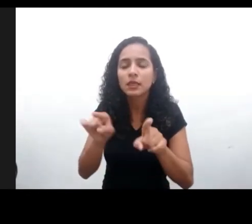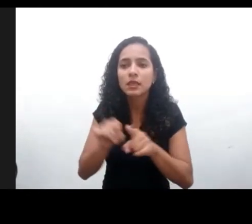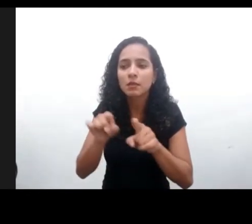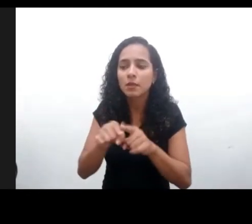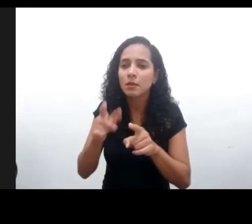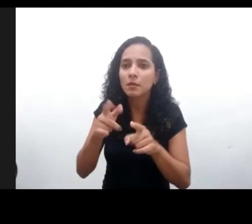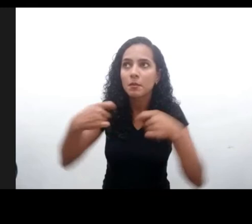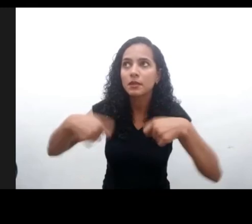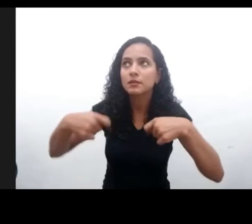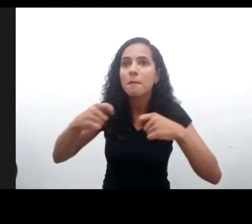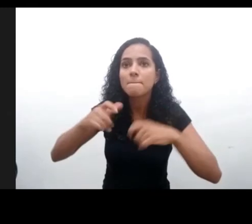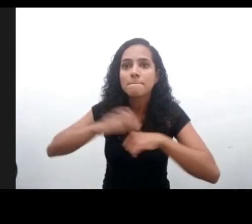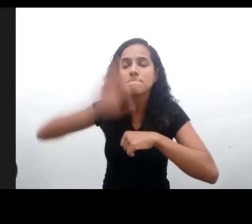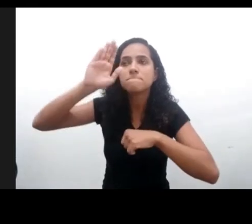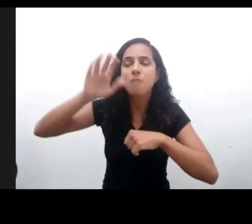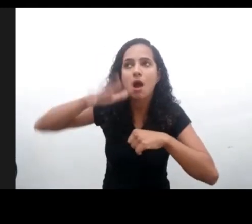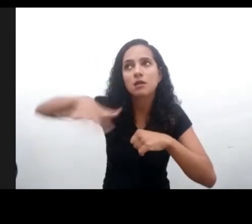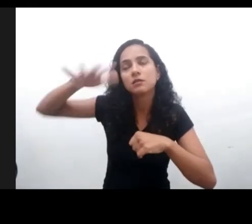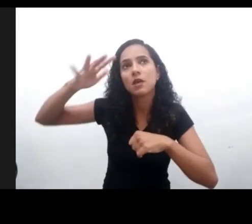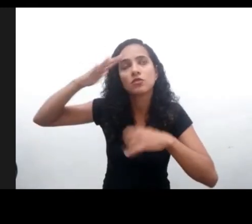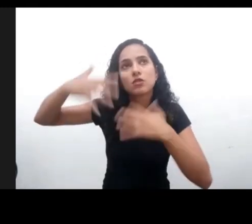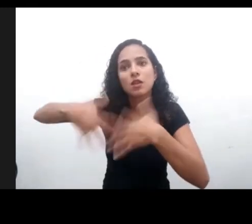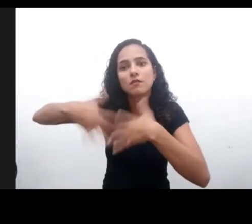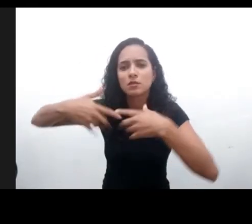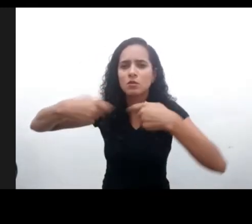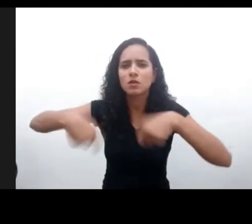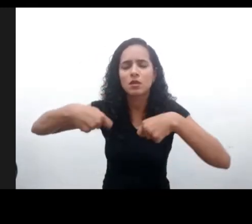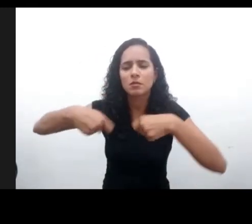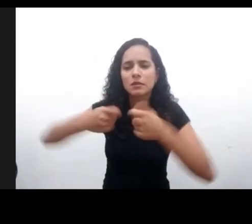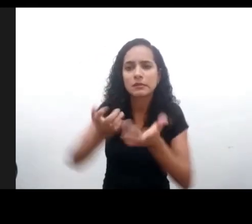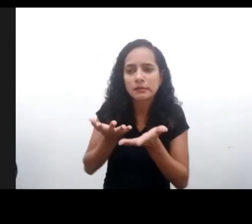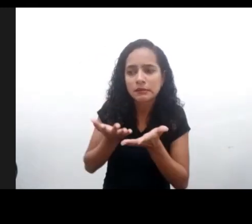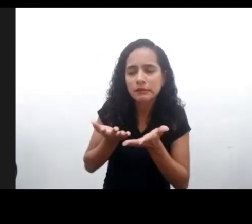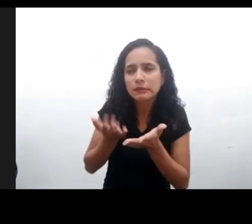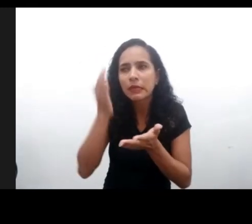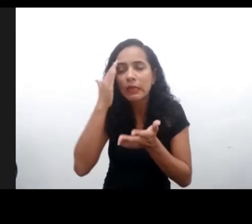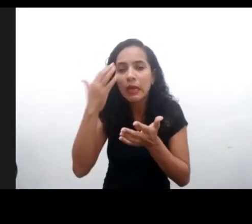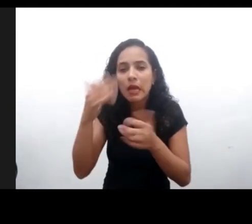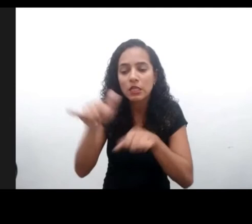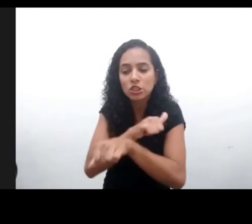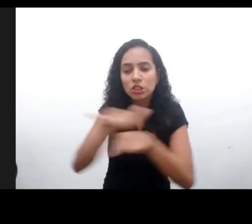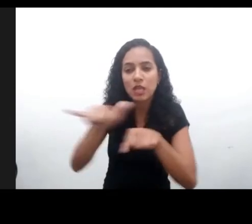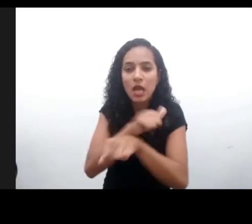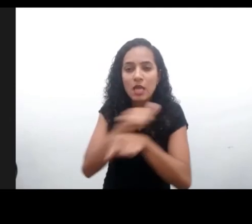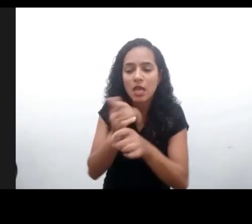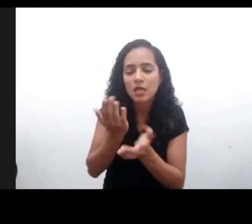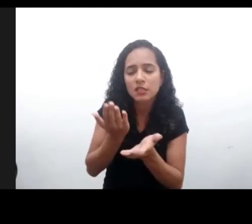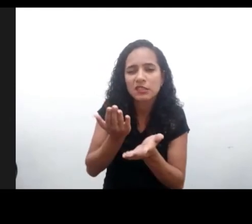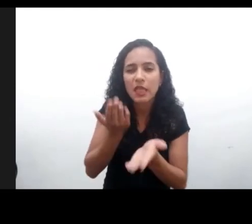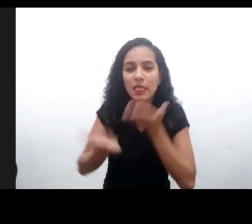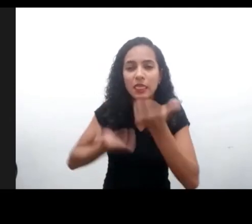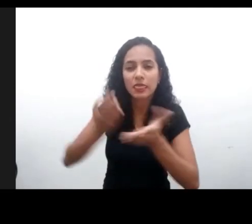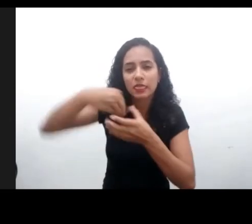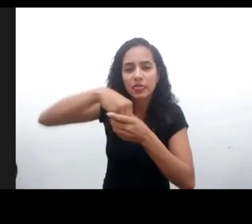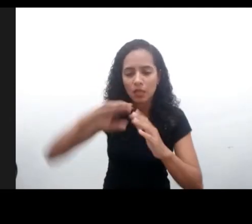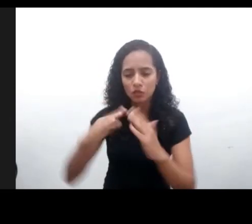cotidiana, lo que demuestra una gran demanda para más espacios de reflexión sobre estos lemas que hay que trabajar de manera sistemática en las